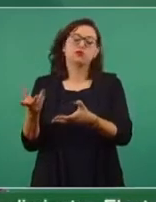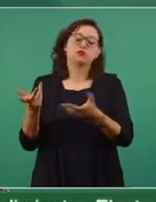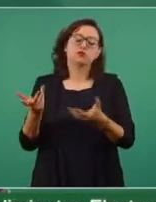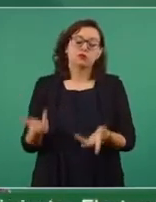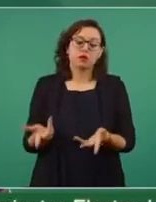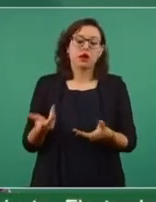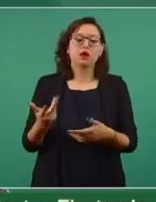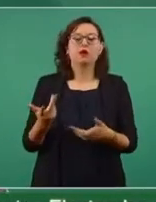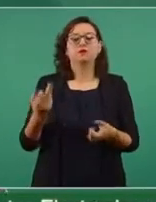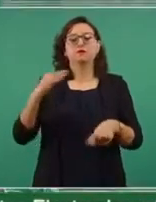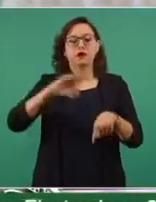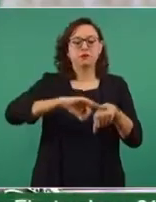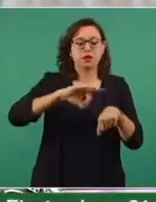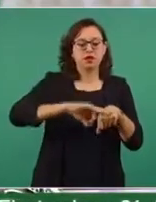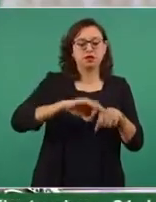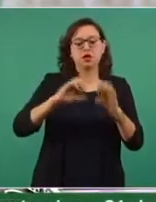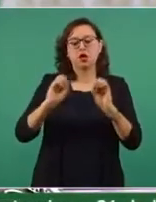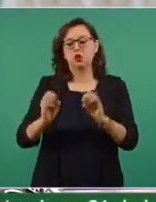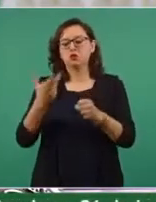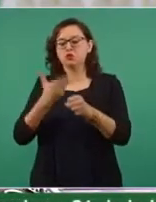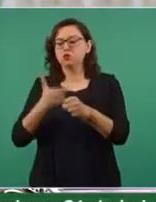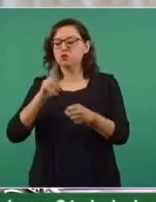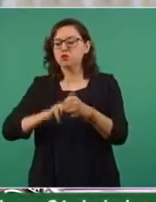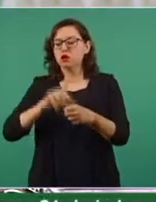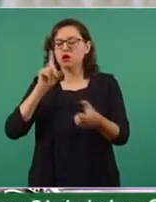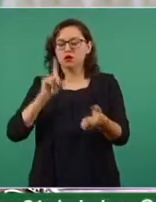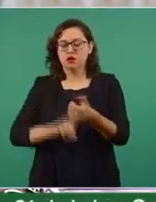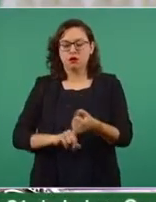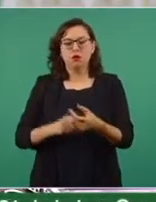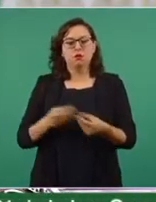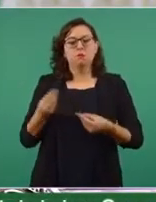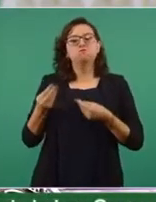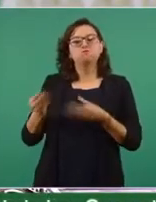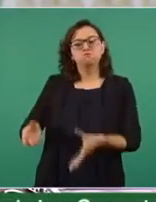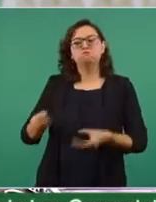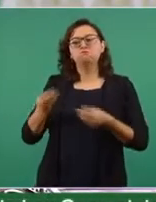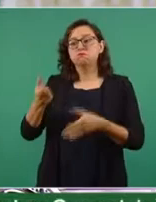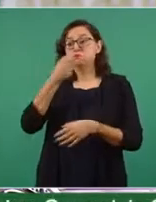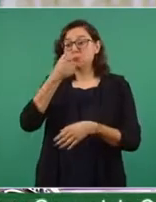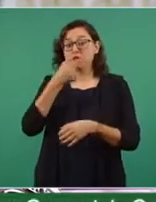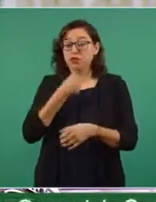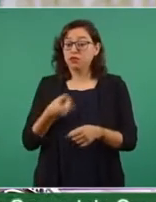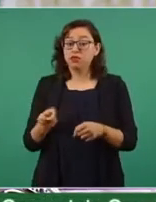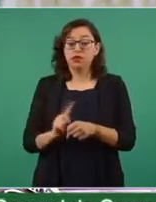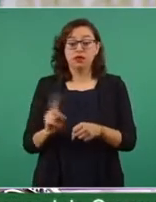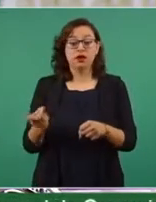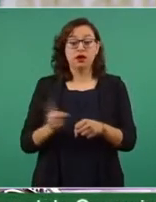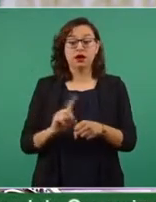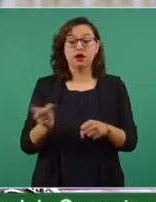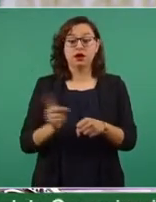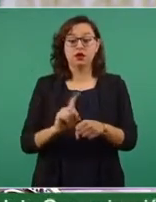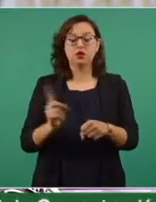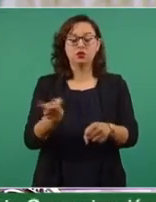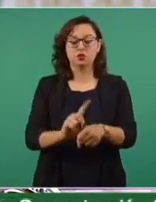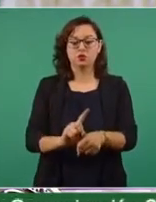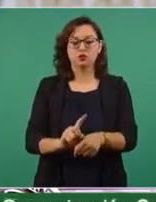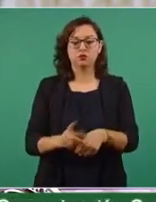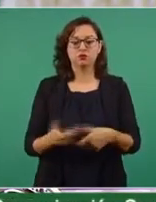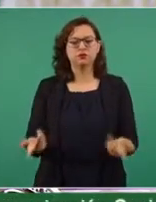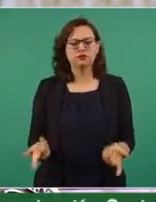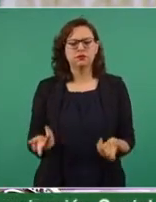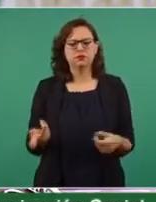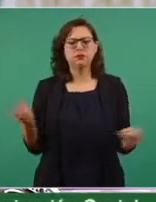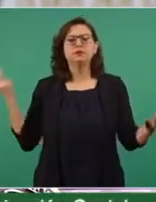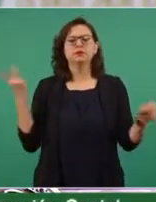hospital de alguna de las instituciones de salud pública. Cada vez que esto ocurre, el Estado